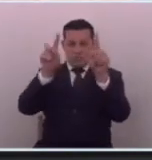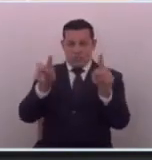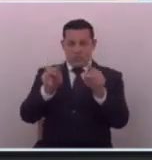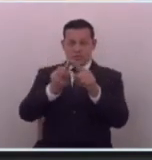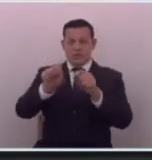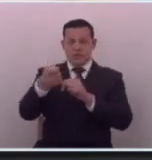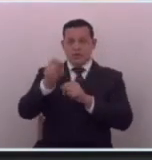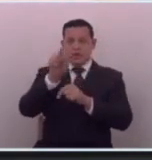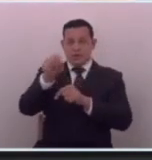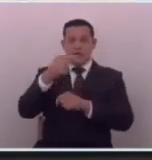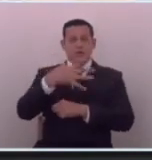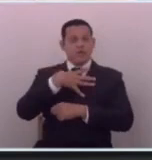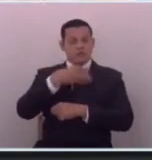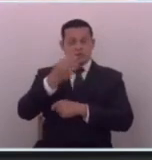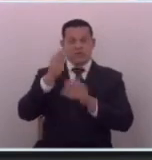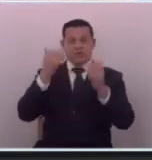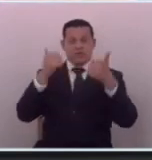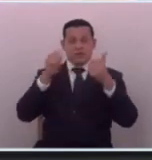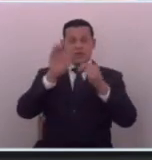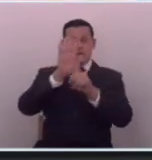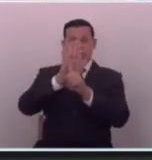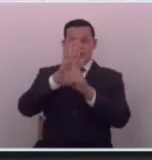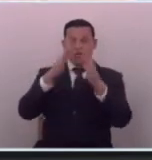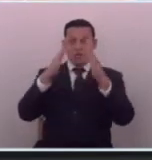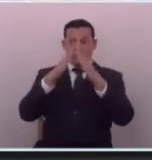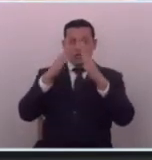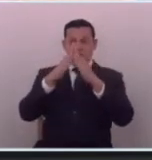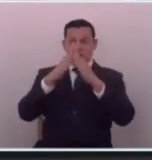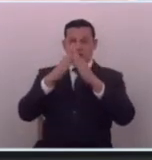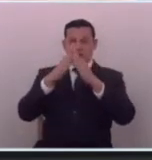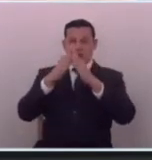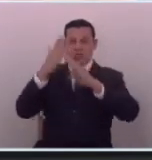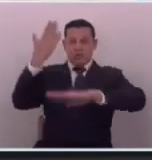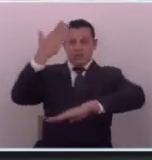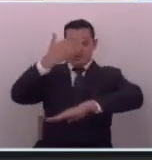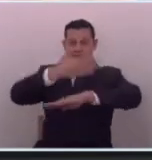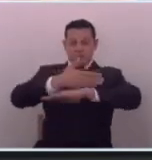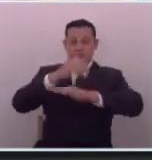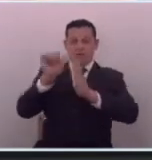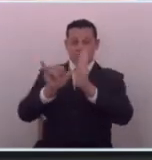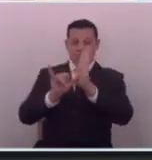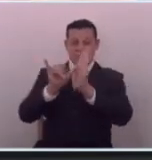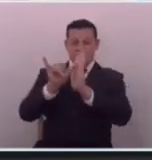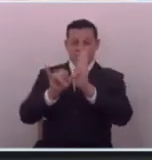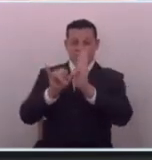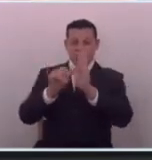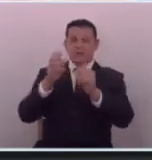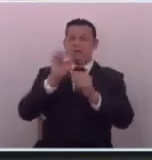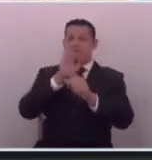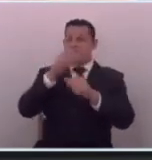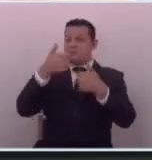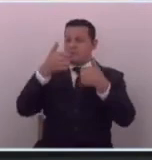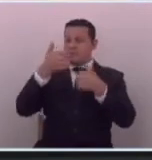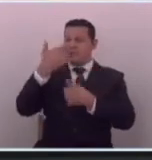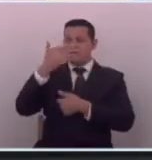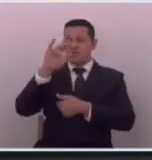que a le gustaría desde su casa censurar YouTube sería chivo dijo